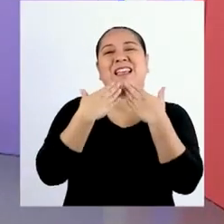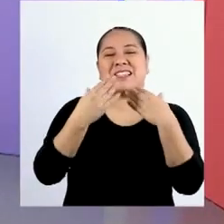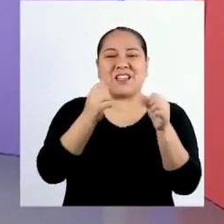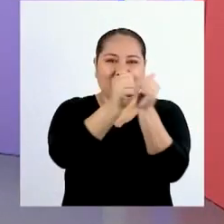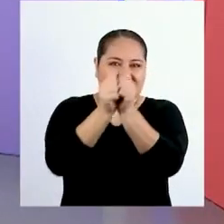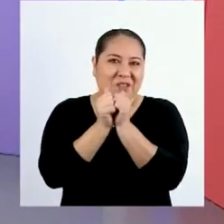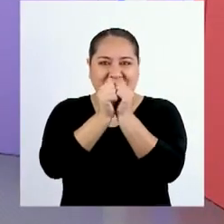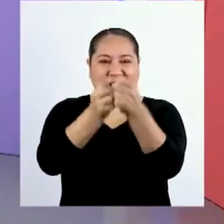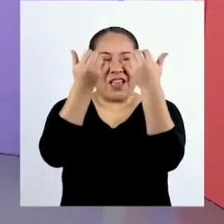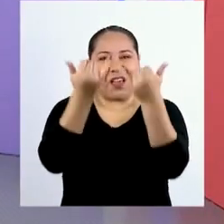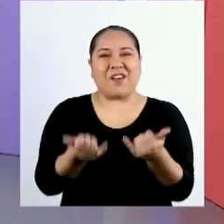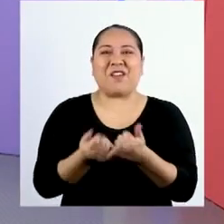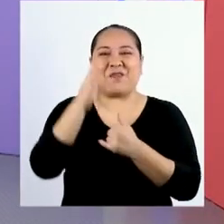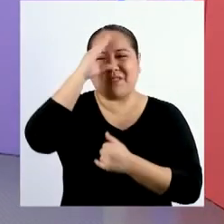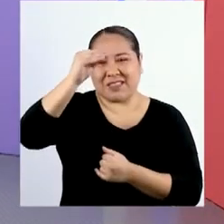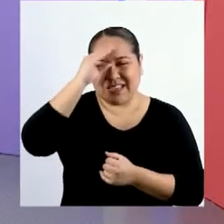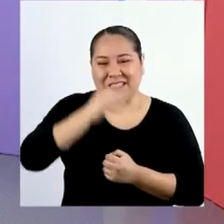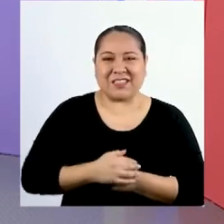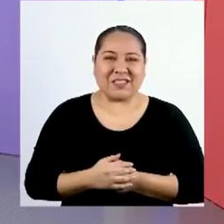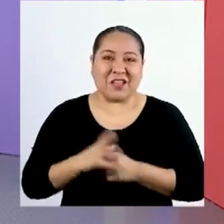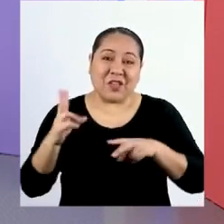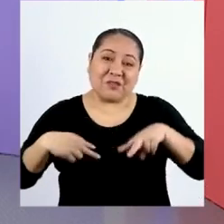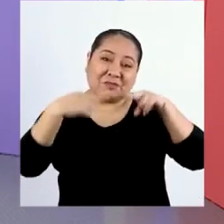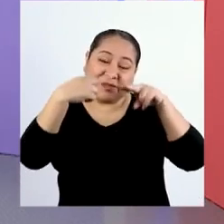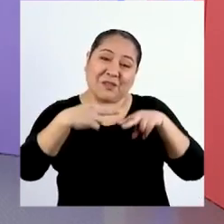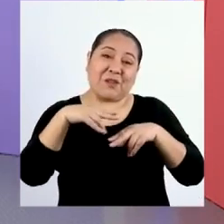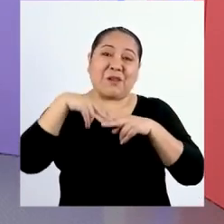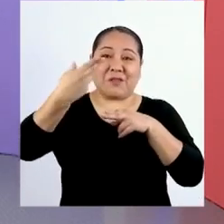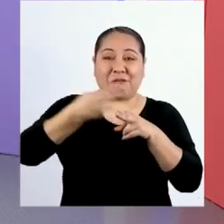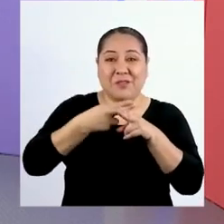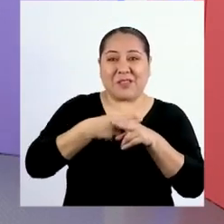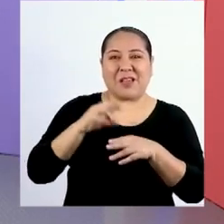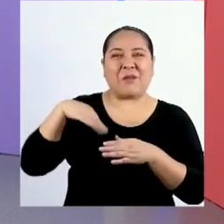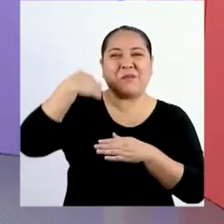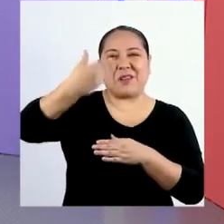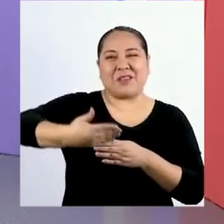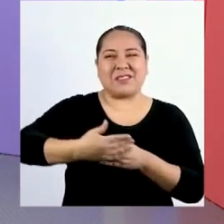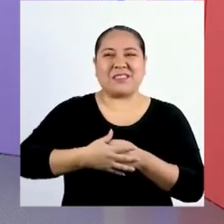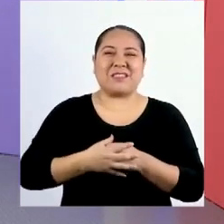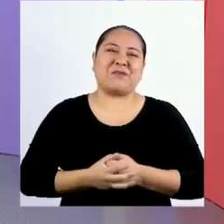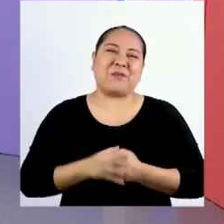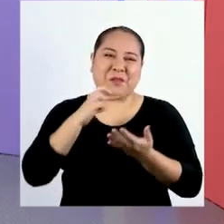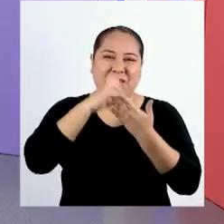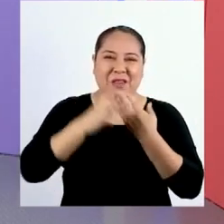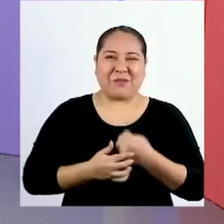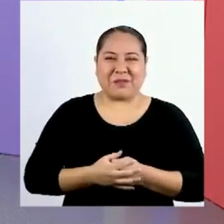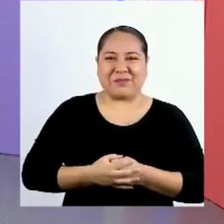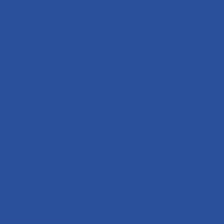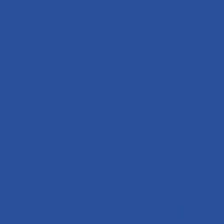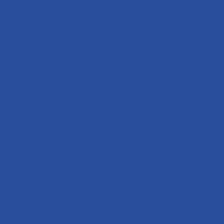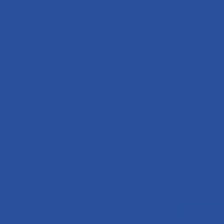gracias por acompañarnos el día de hoy, chicas y chicos! ¡Nos vemos pronto! ¡Hasta la próxima aventura!